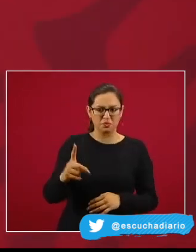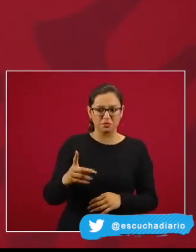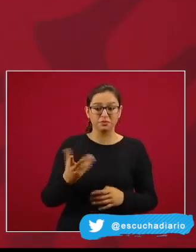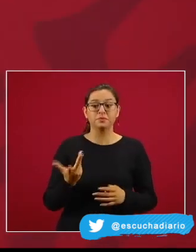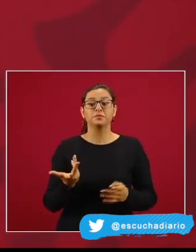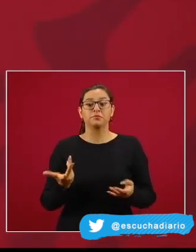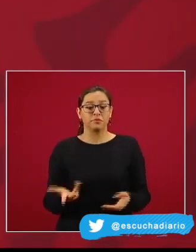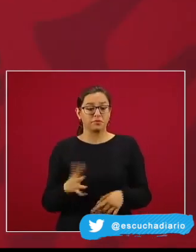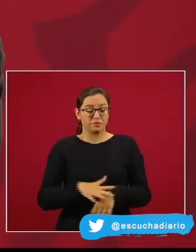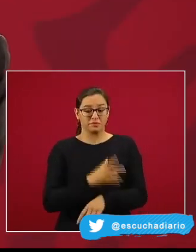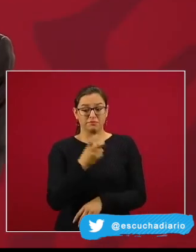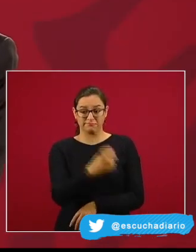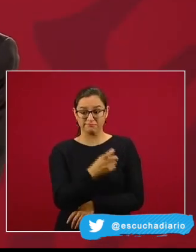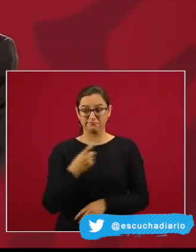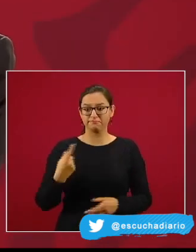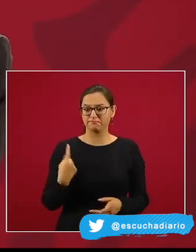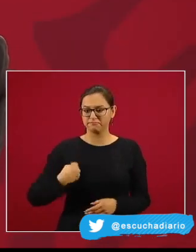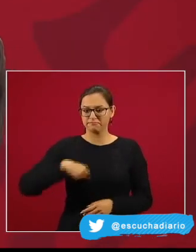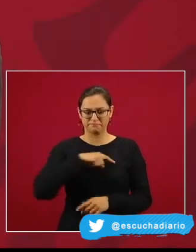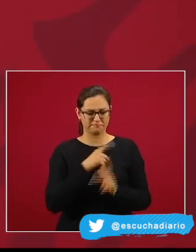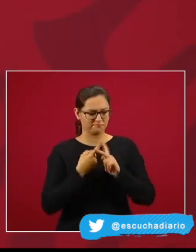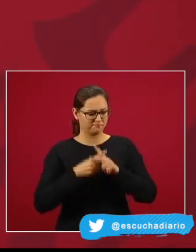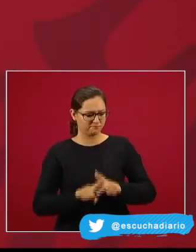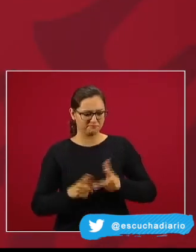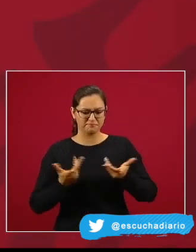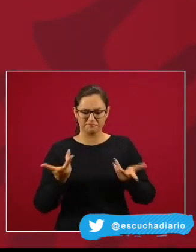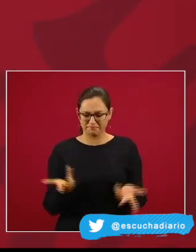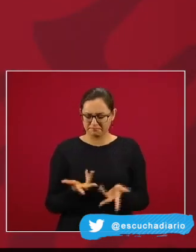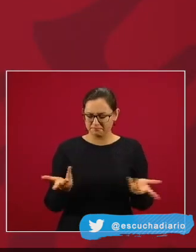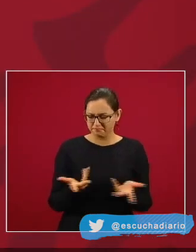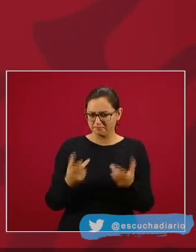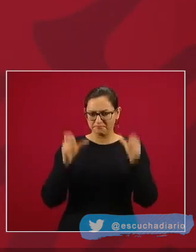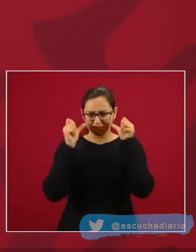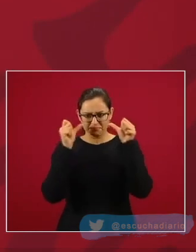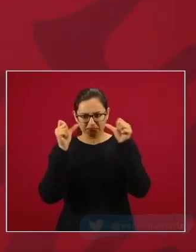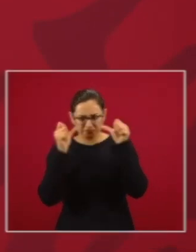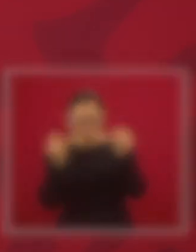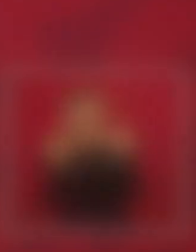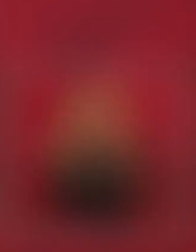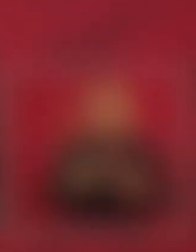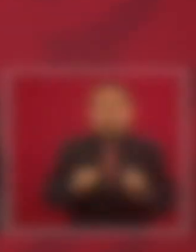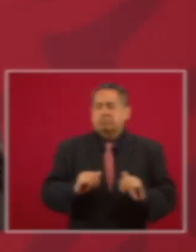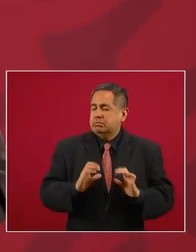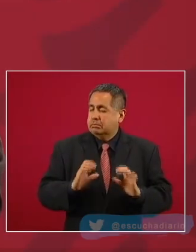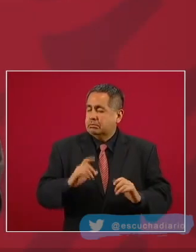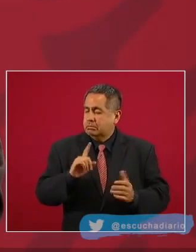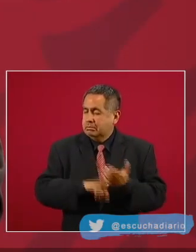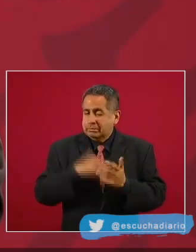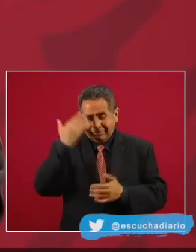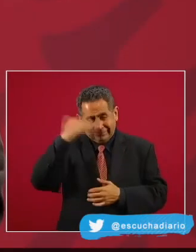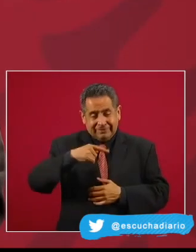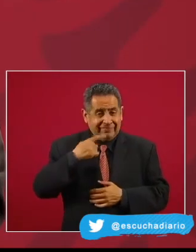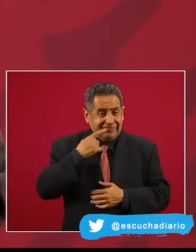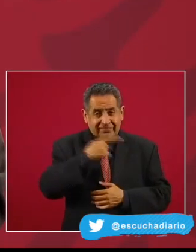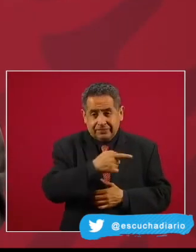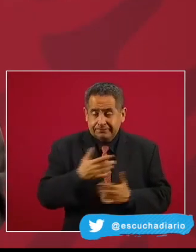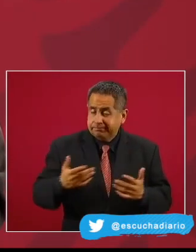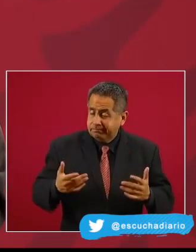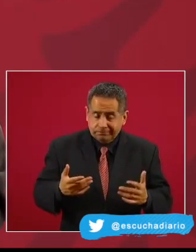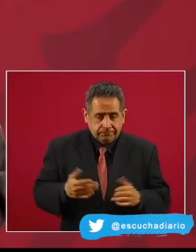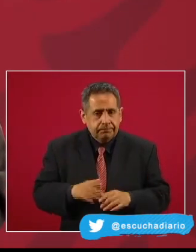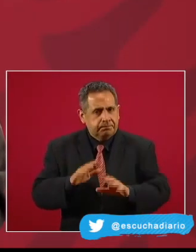el próximo 17 de septiembre para atender sus reclamos y peticiones. Había un gobernador